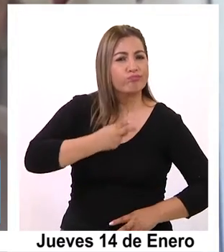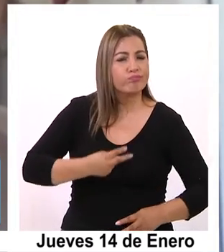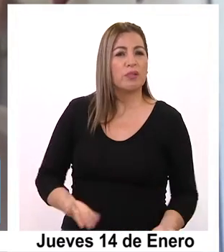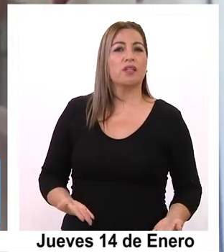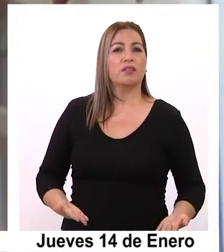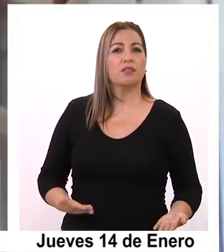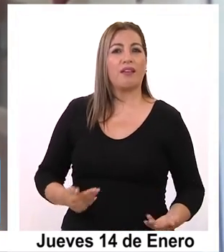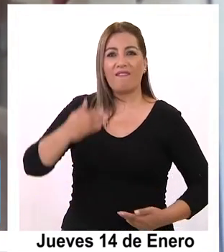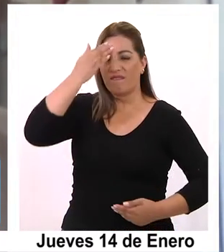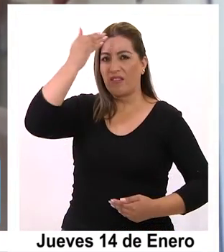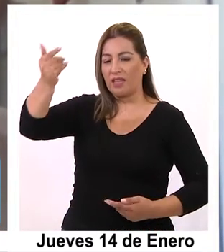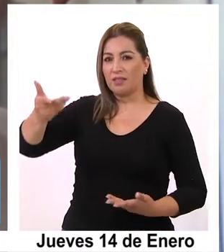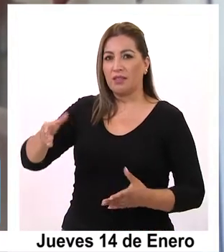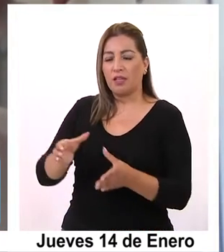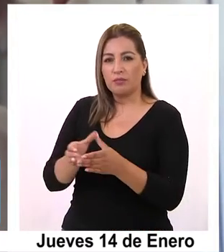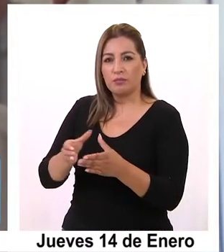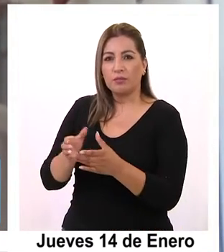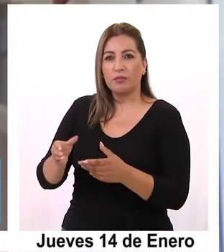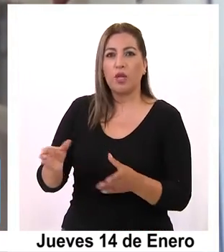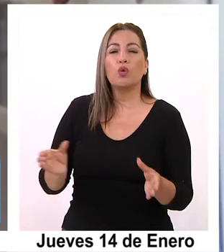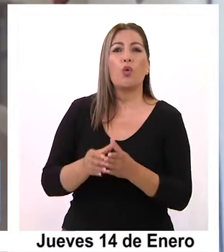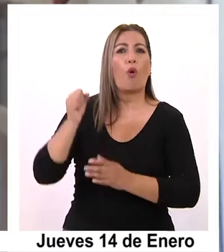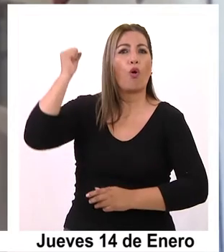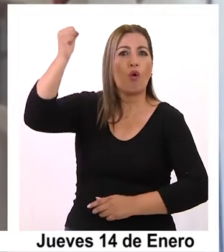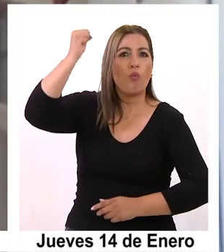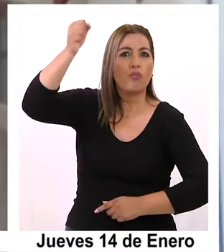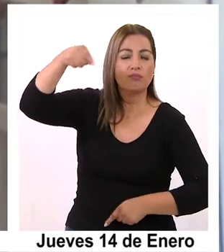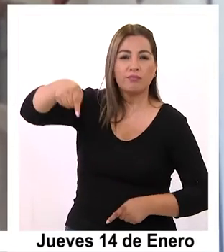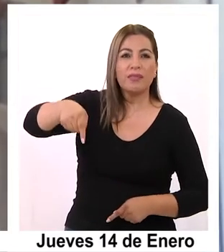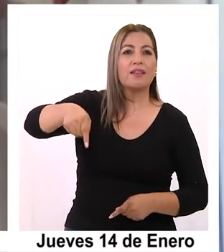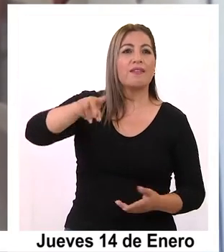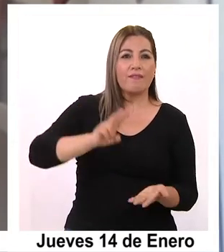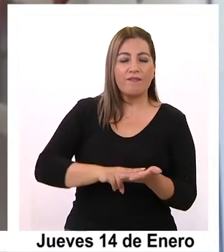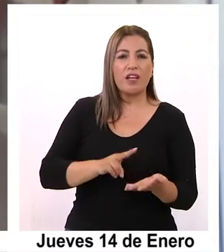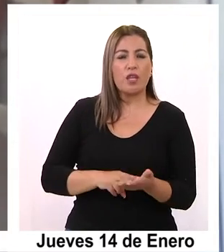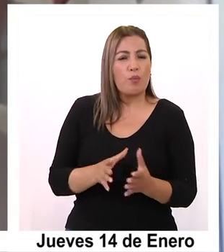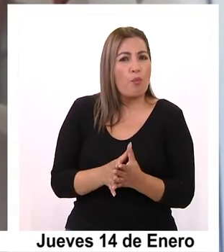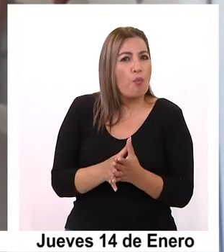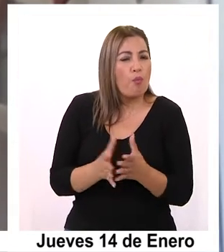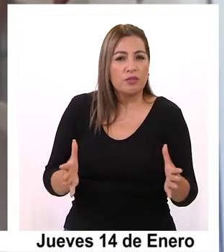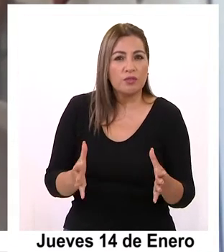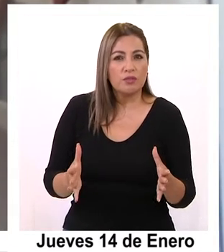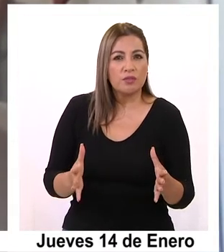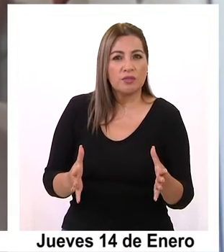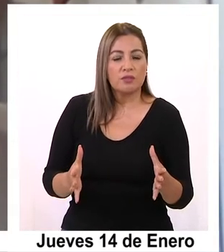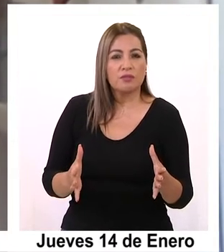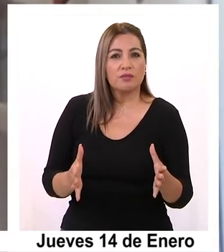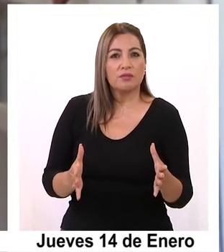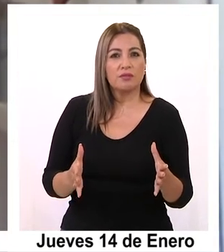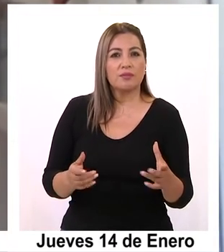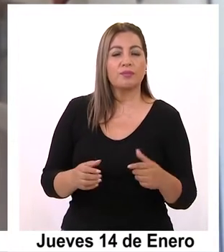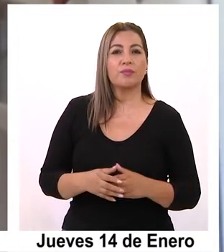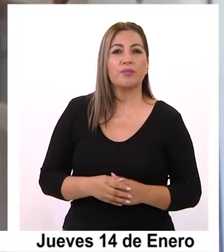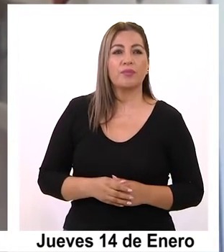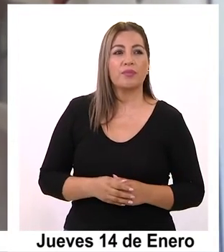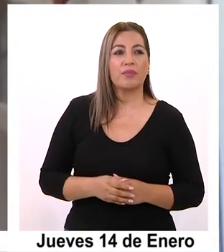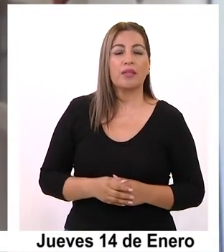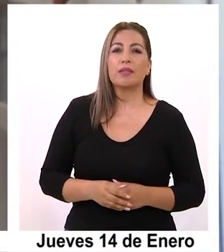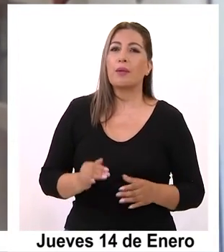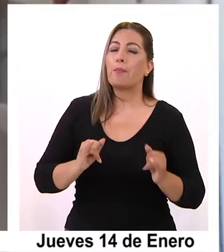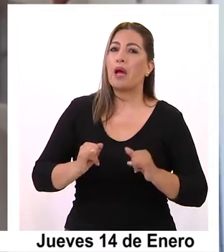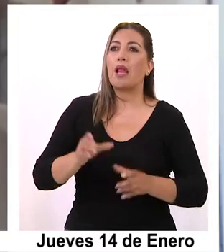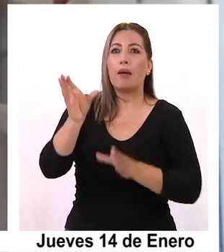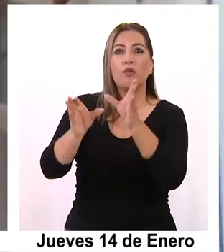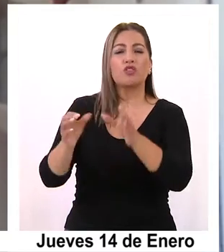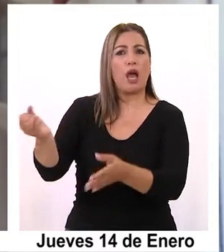el Frente Amplio y lo que es el Partido Comunista. Y no me cabe duda que es muchísimo más flexible y con mayor